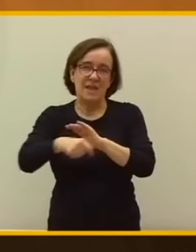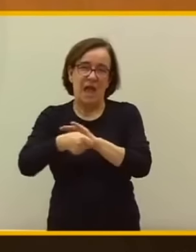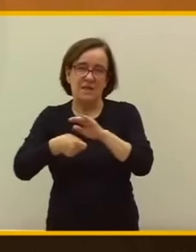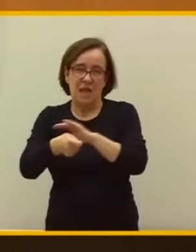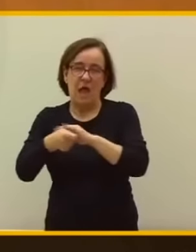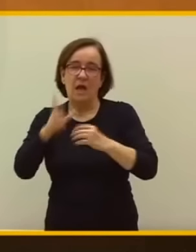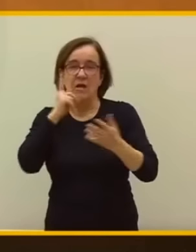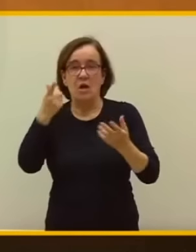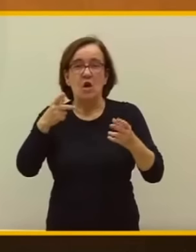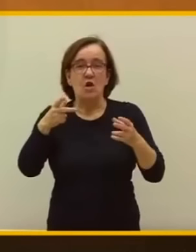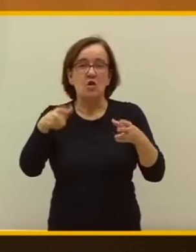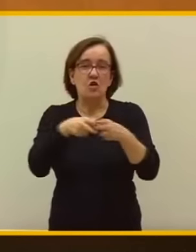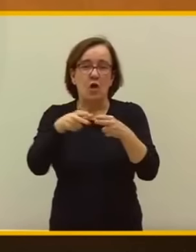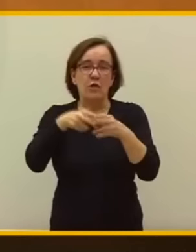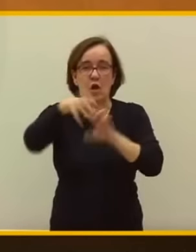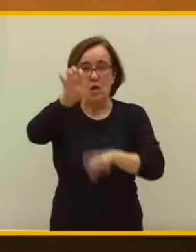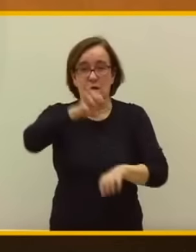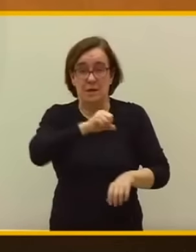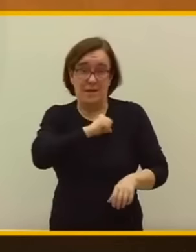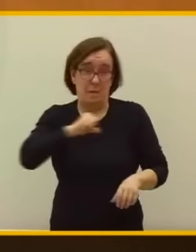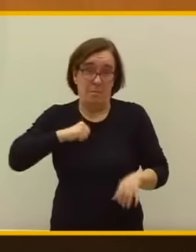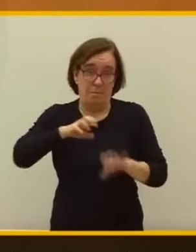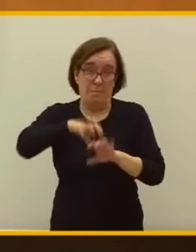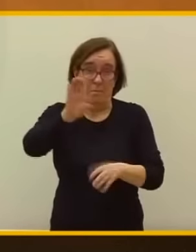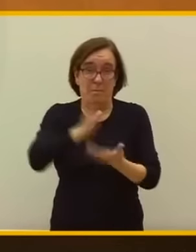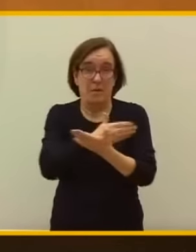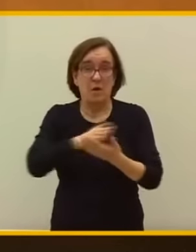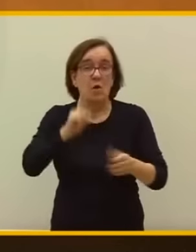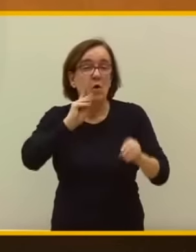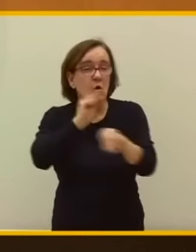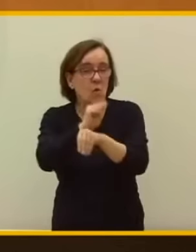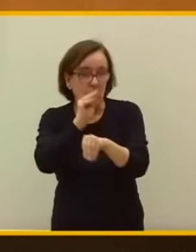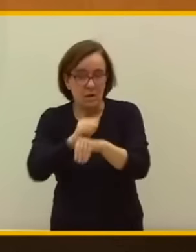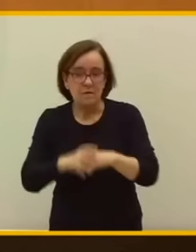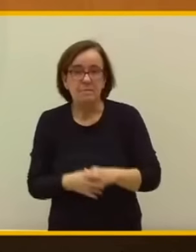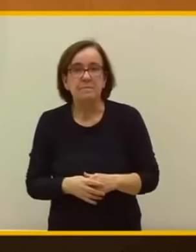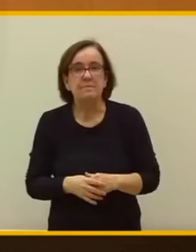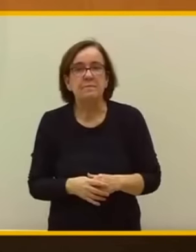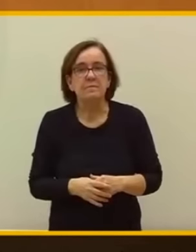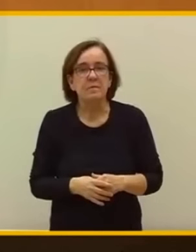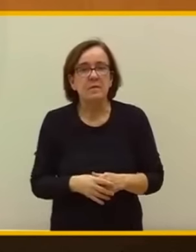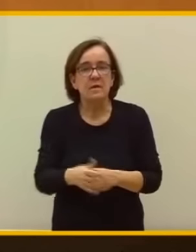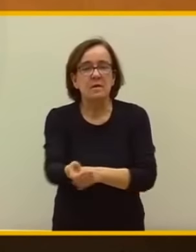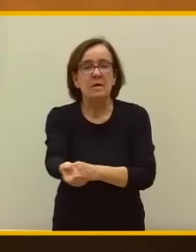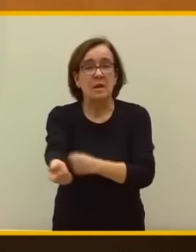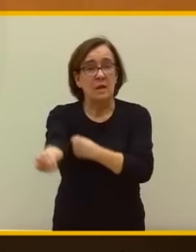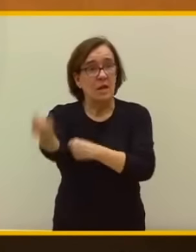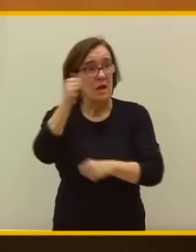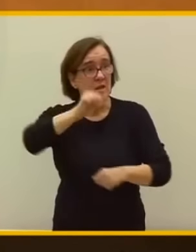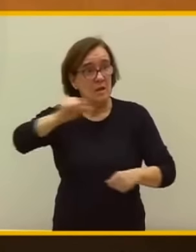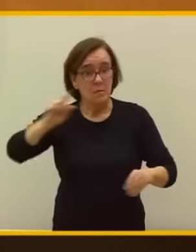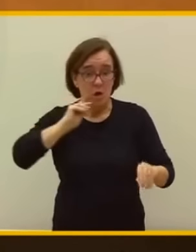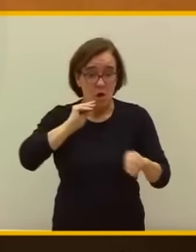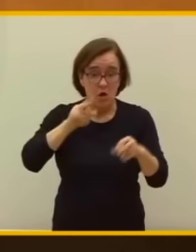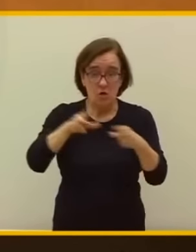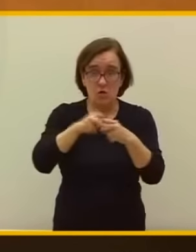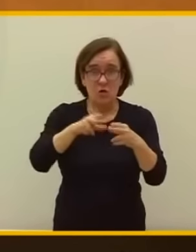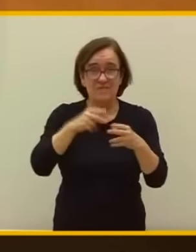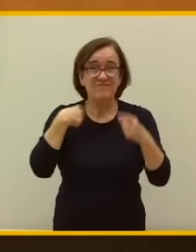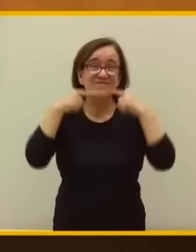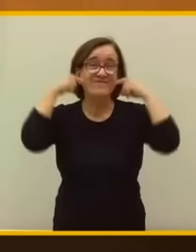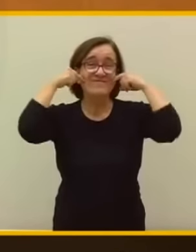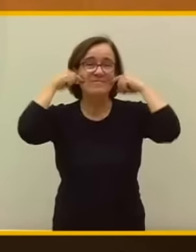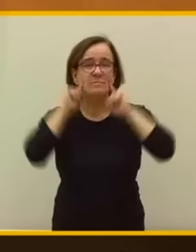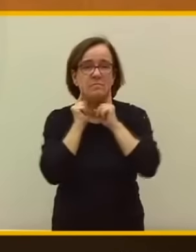separatistas. De manera que cuídense mucho, porque cualquiera de estas semanas sus socios les borran esas